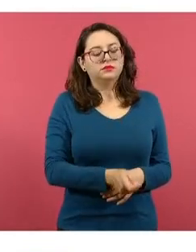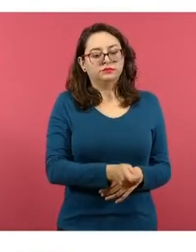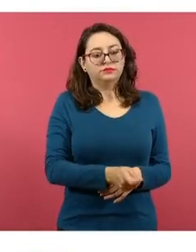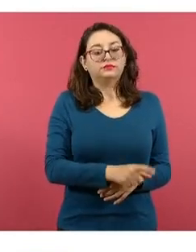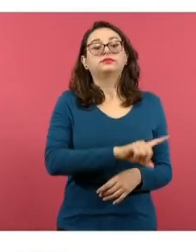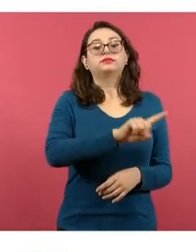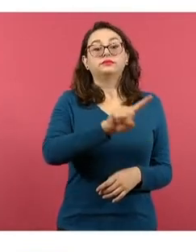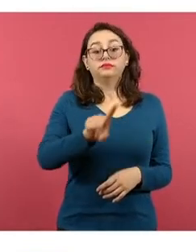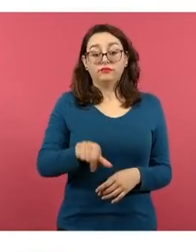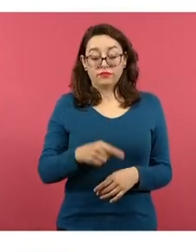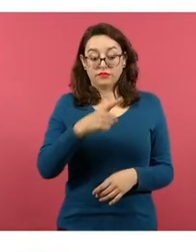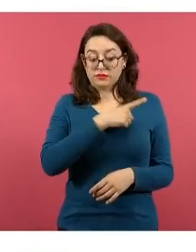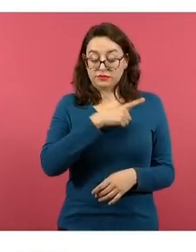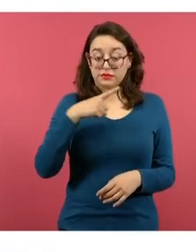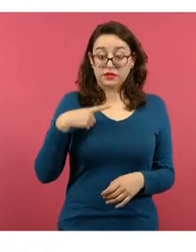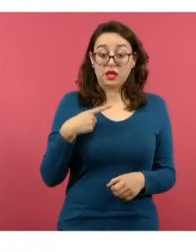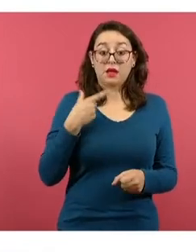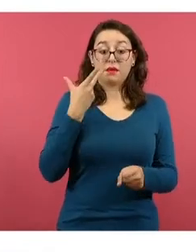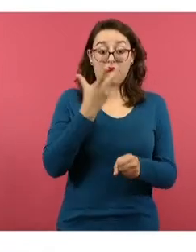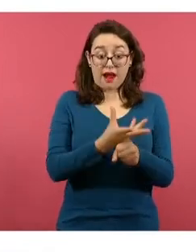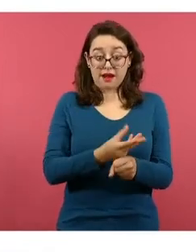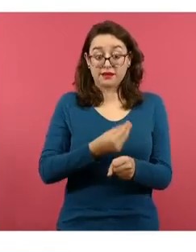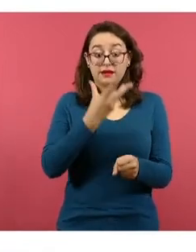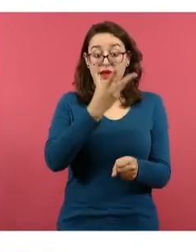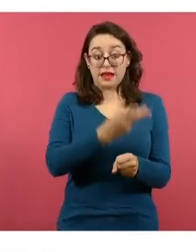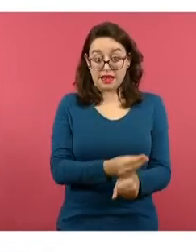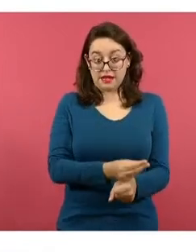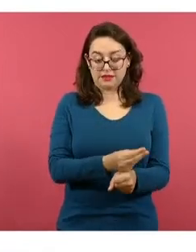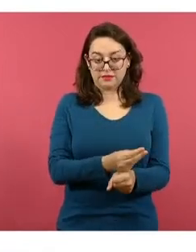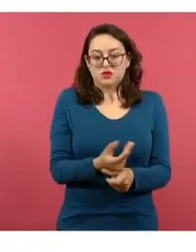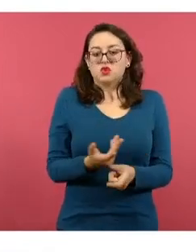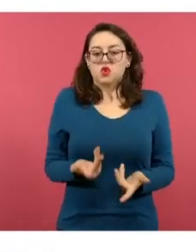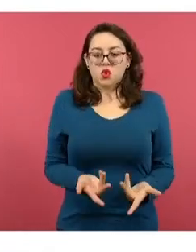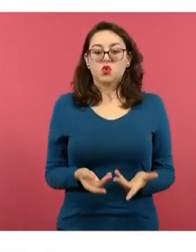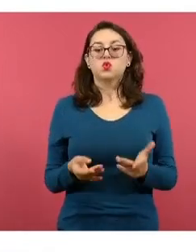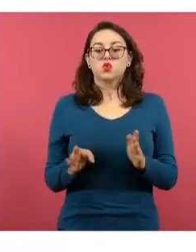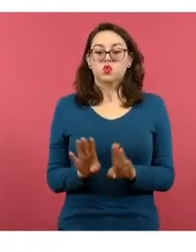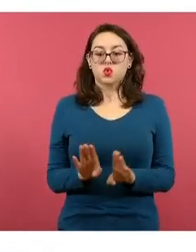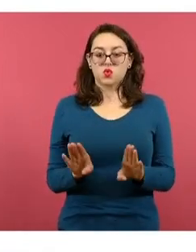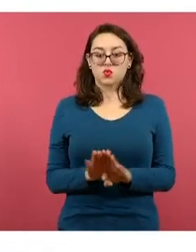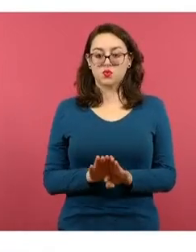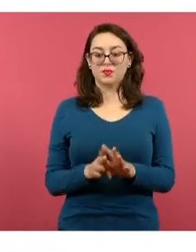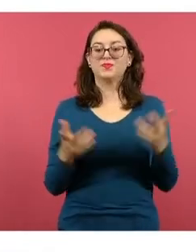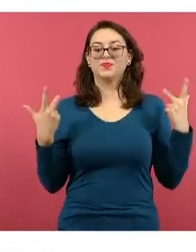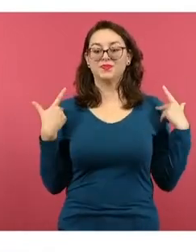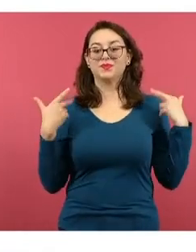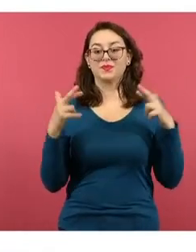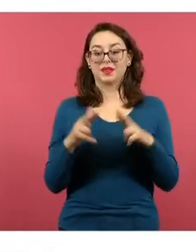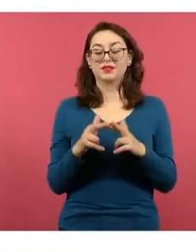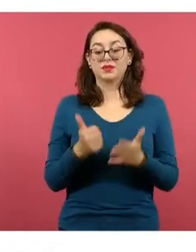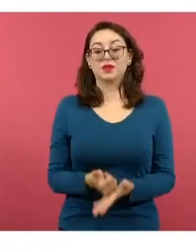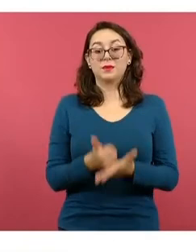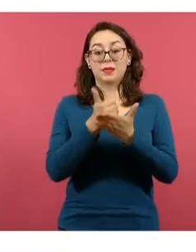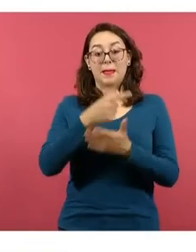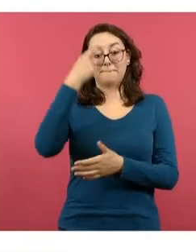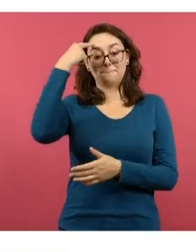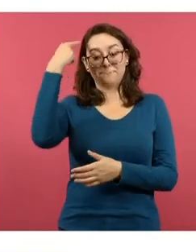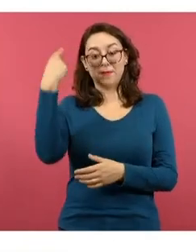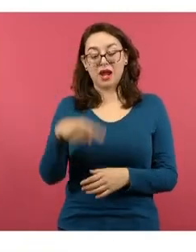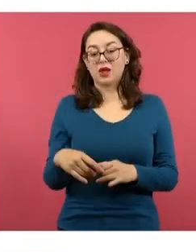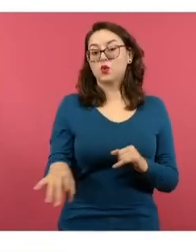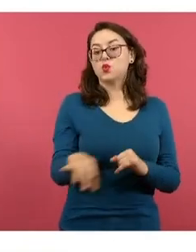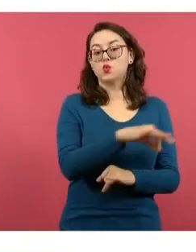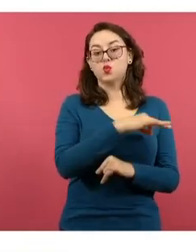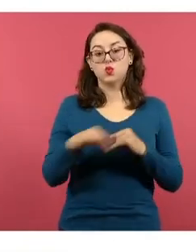lo mejore, ¿cómo podrías tú mejorarlo? Esto lo podemos utilizar los docentes como producto final, en donde va a